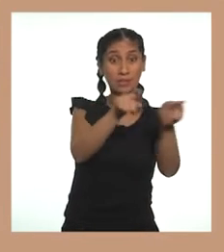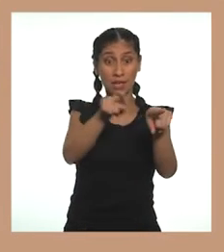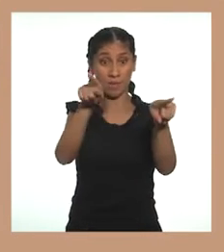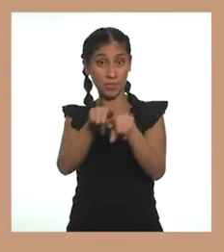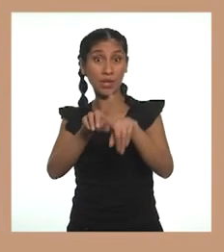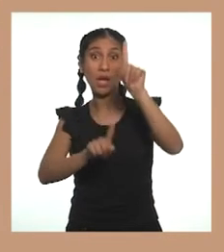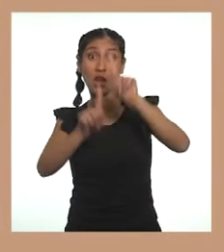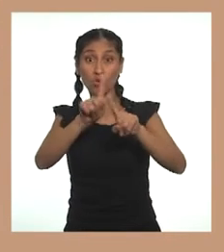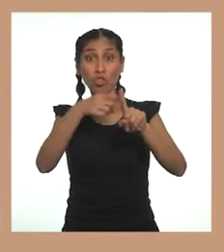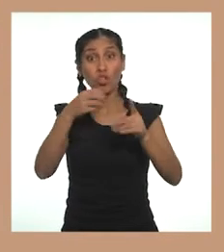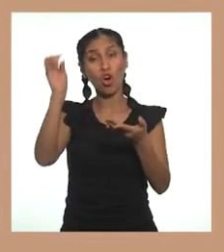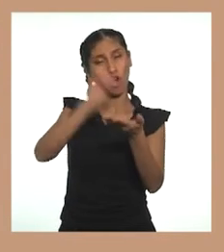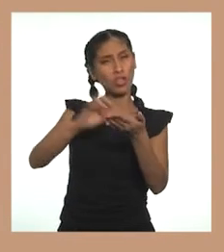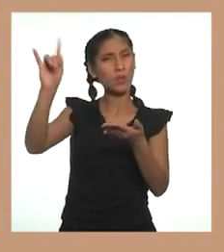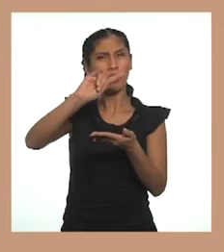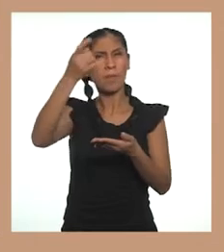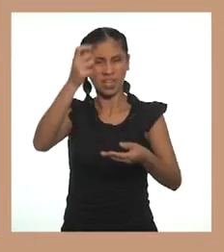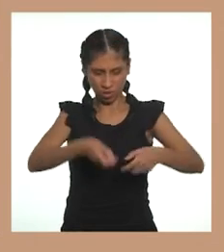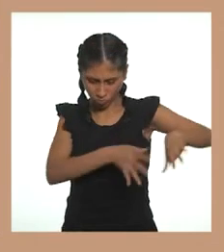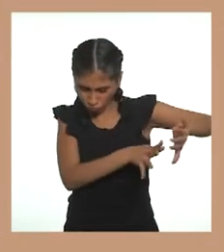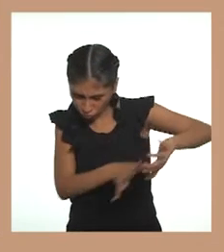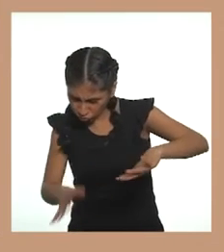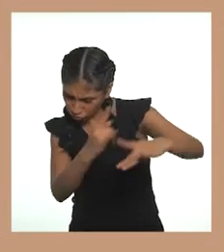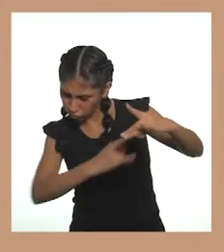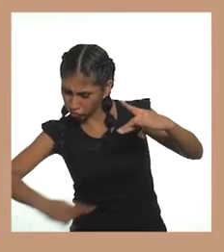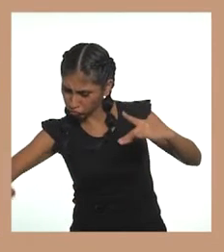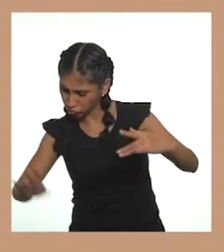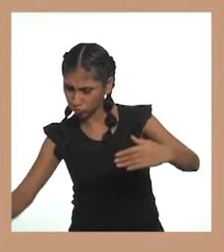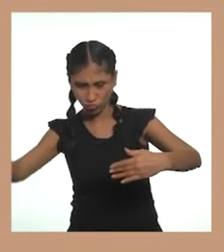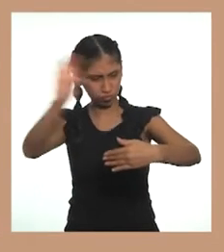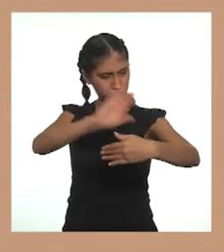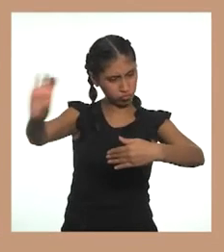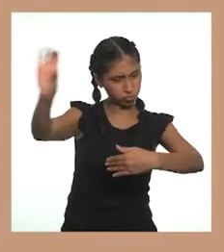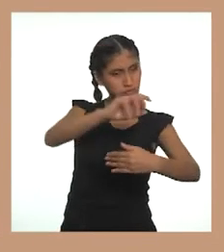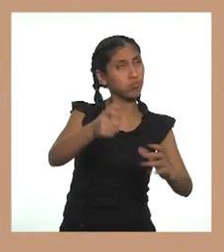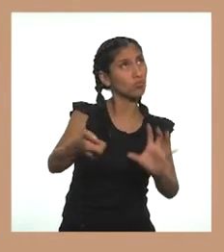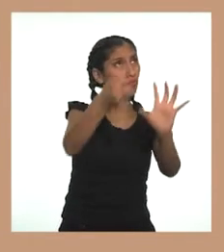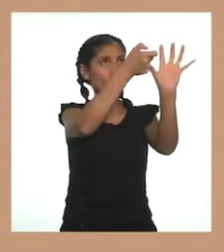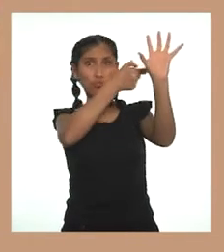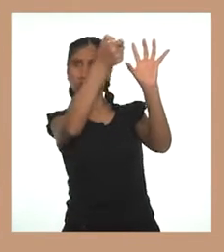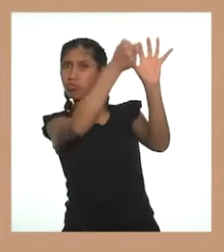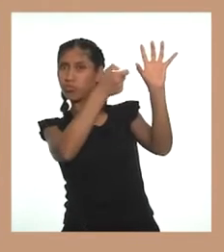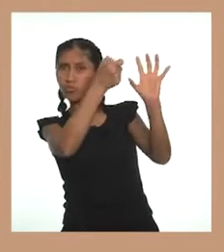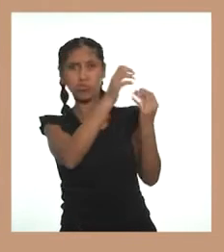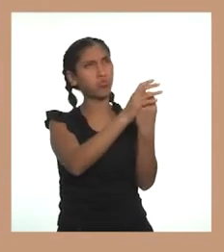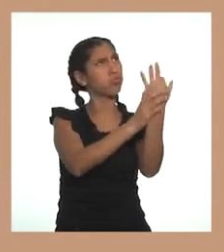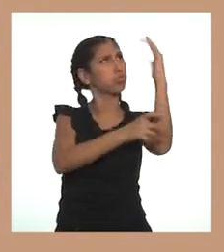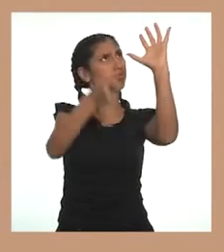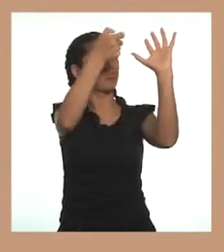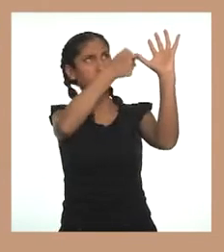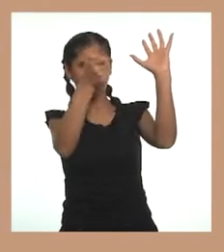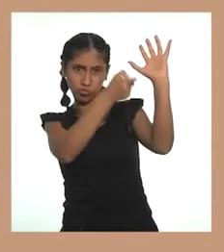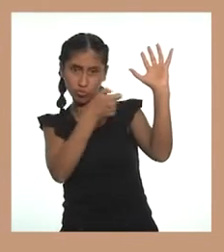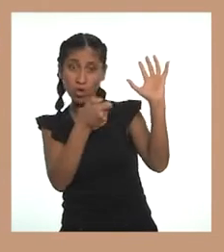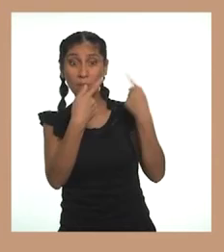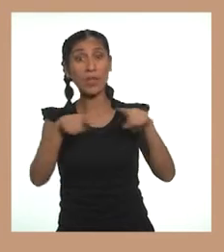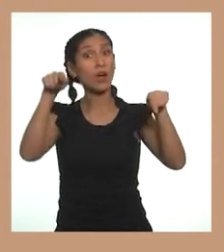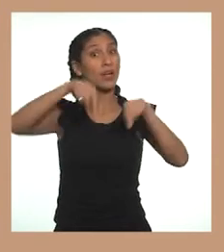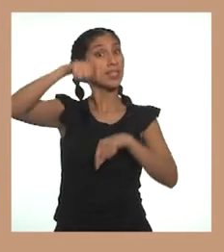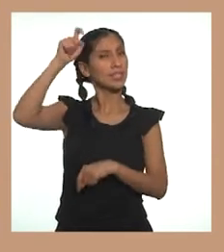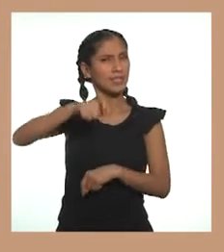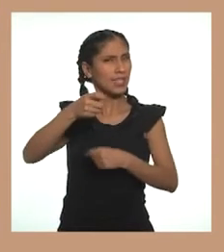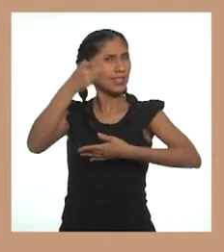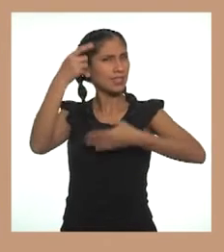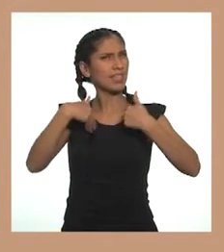ser reutilizada en cultivos, riego de áreas recreativas o paisajísticas, entre otros. Pero para que estos procesos sean posibles,